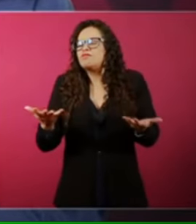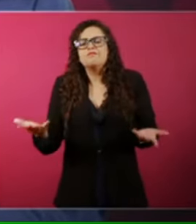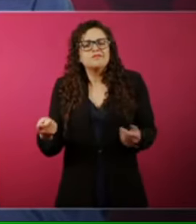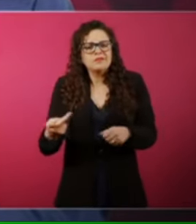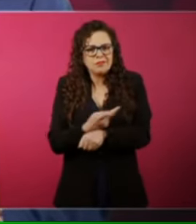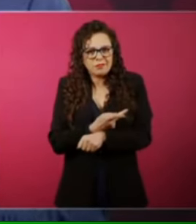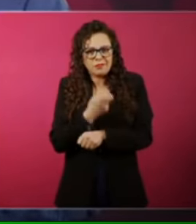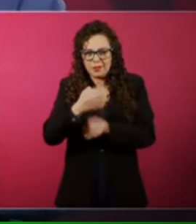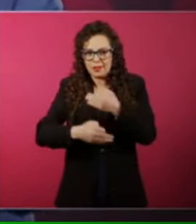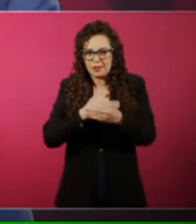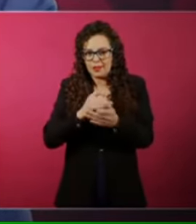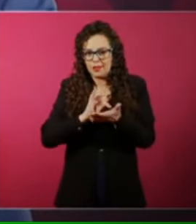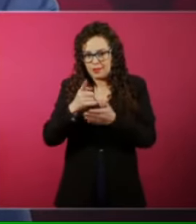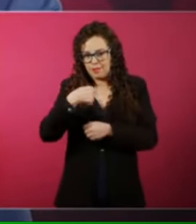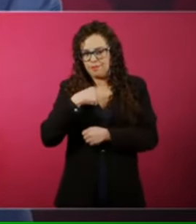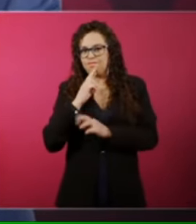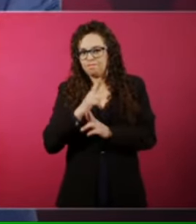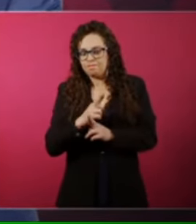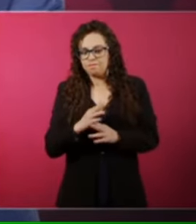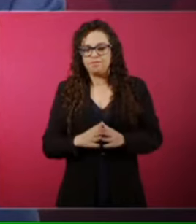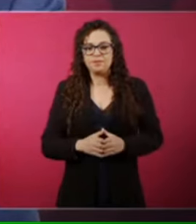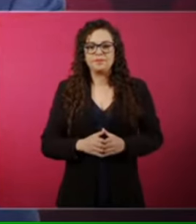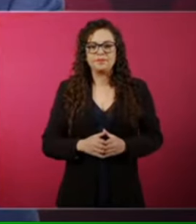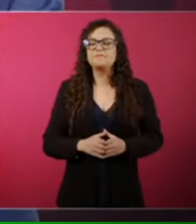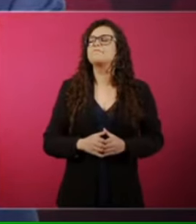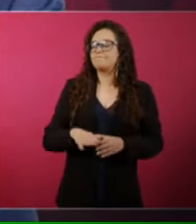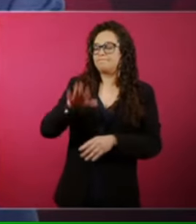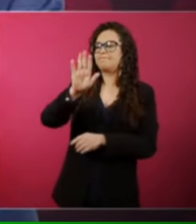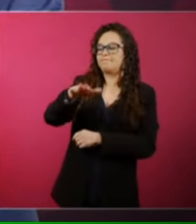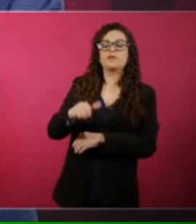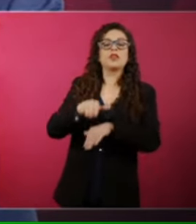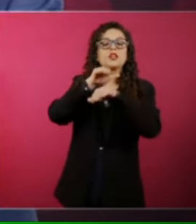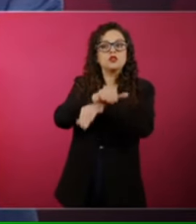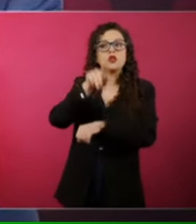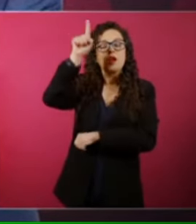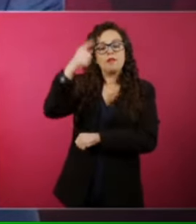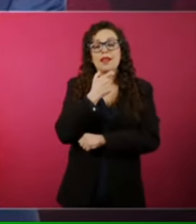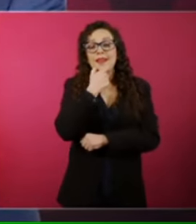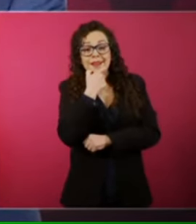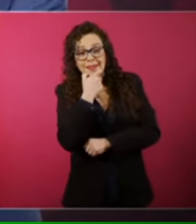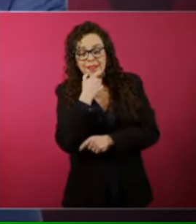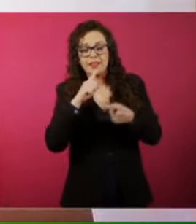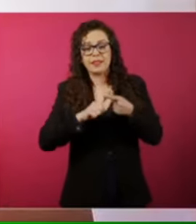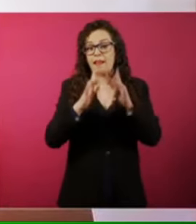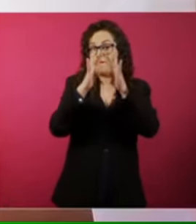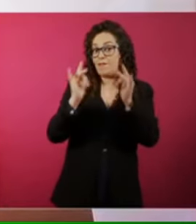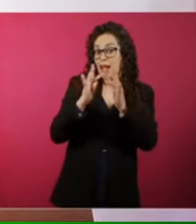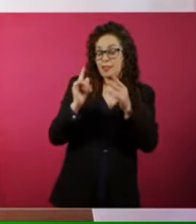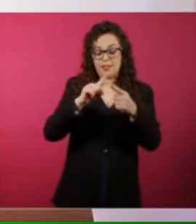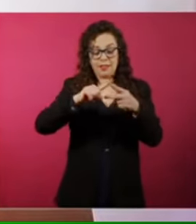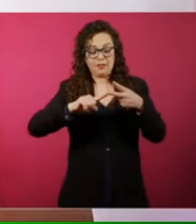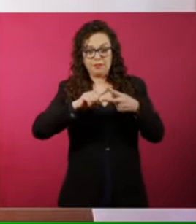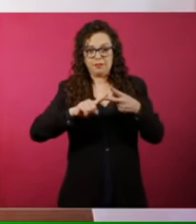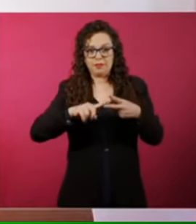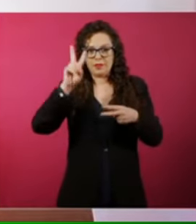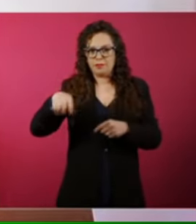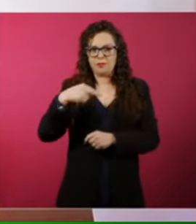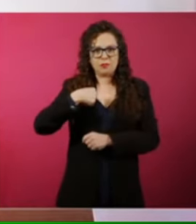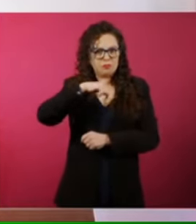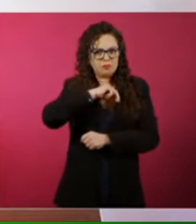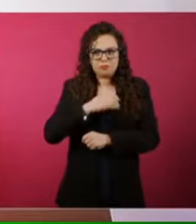Reino Unido y de Francia, pues nos dio mucho gusto, porque